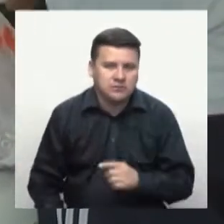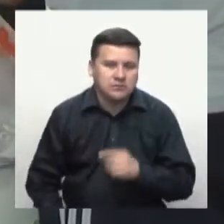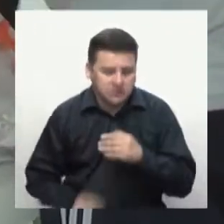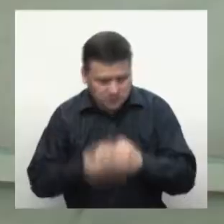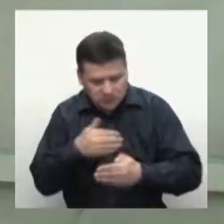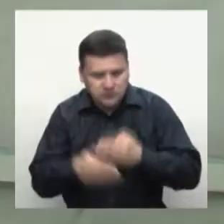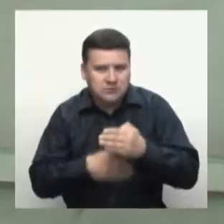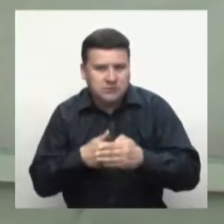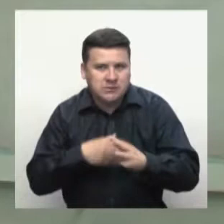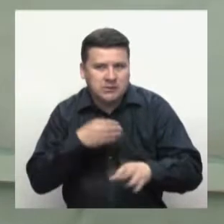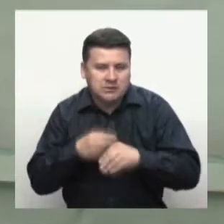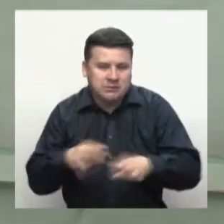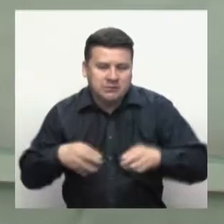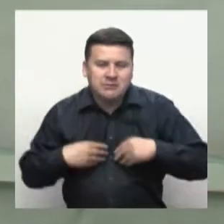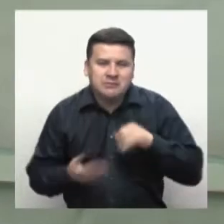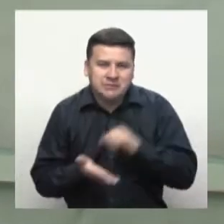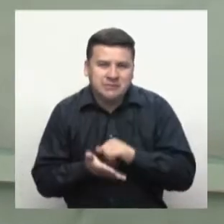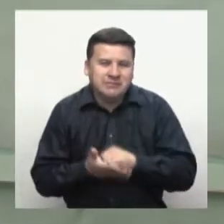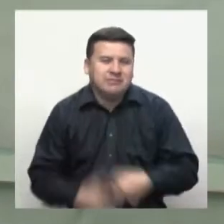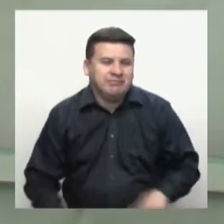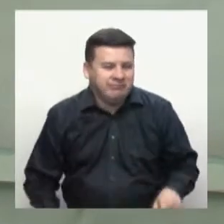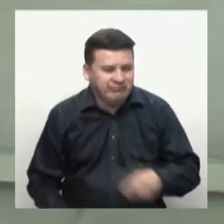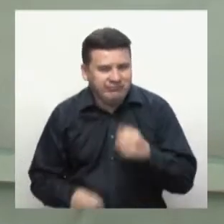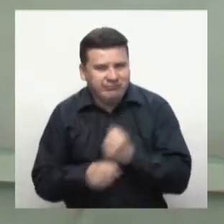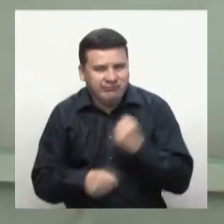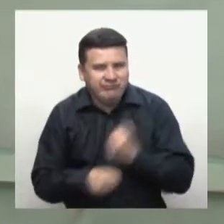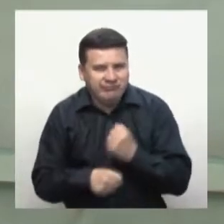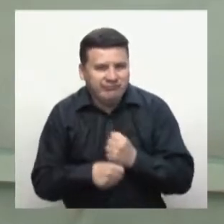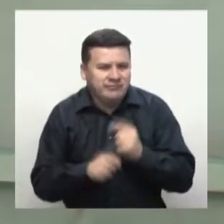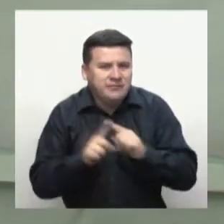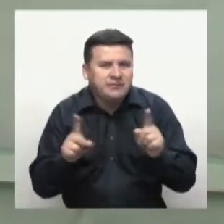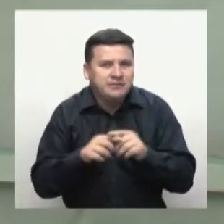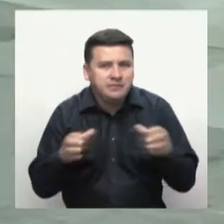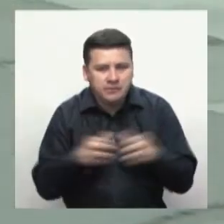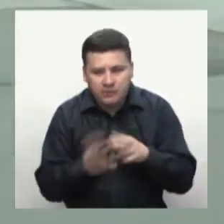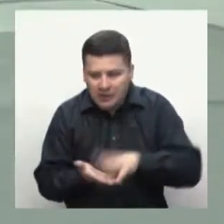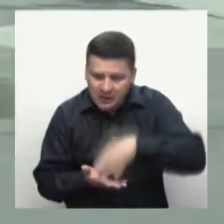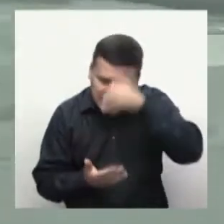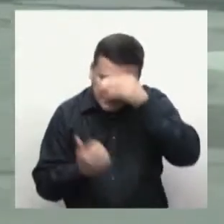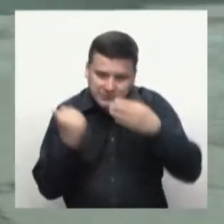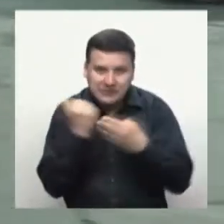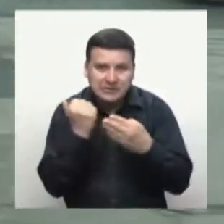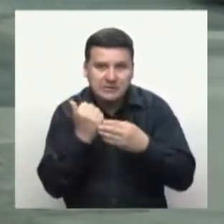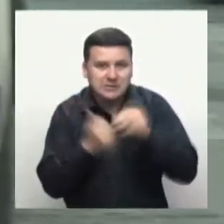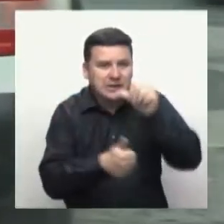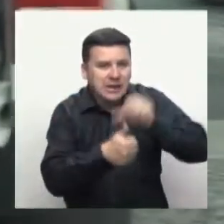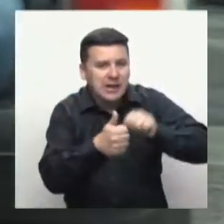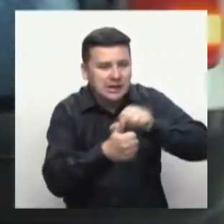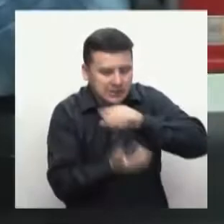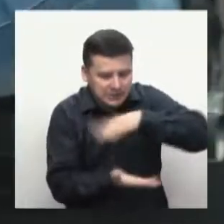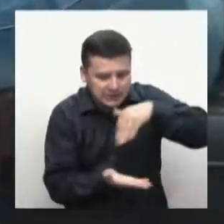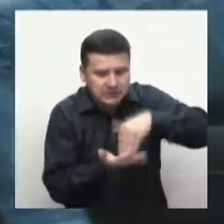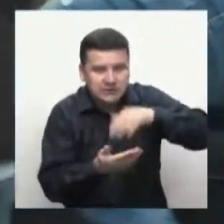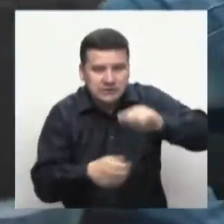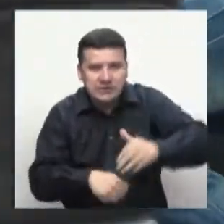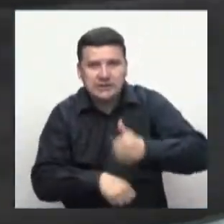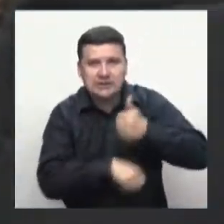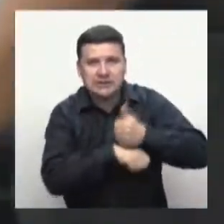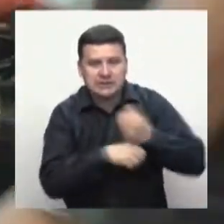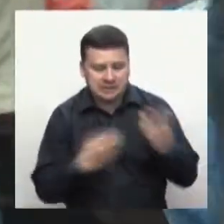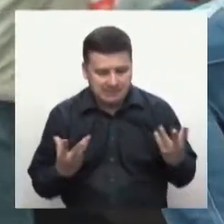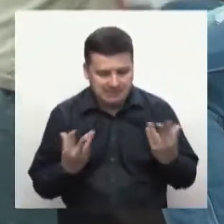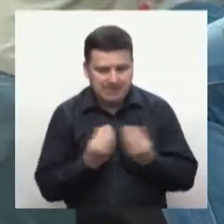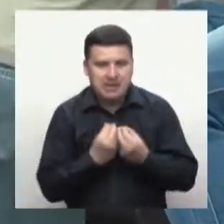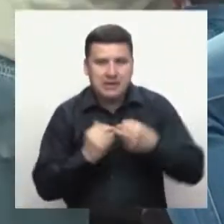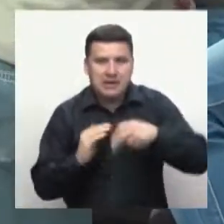subdirector, cada equipo de bienestar ha estado realizando un acompañamiento permanente. La solidaridad de los integrantes de la familia SENA no